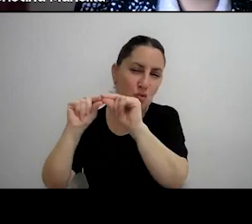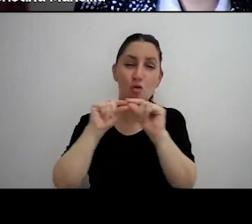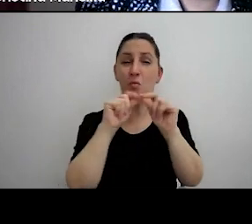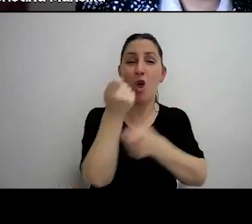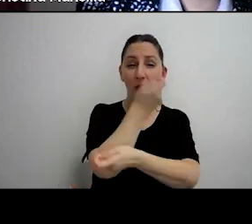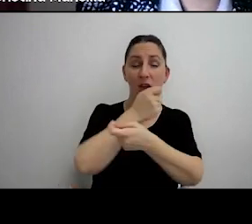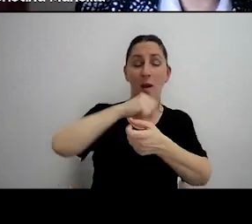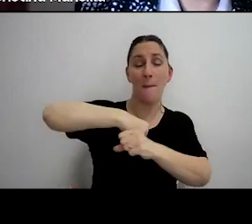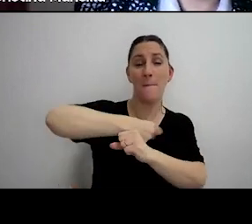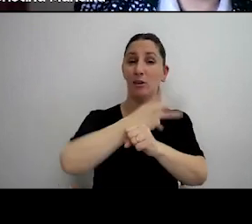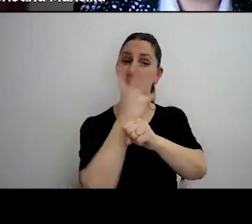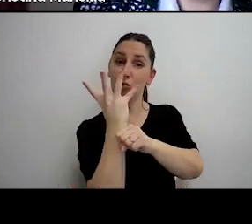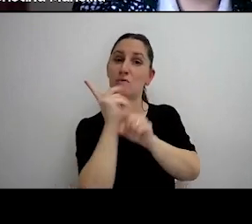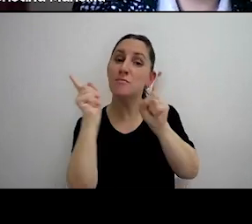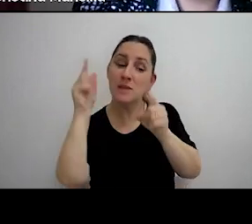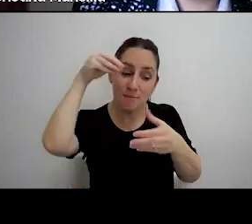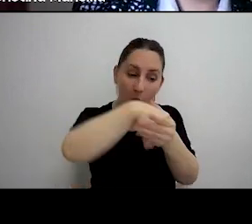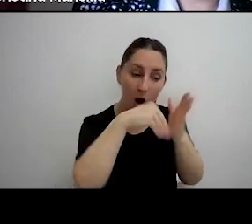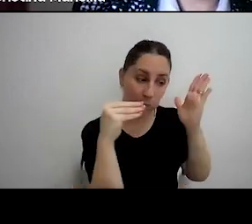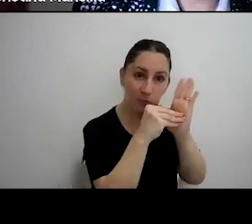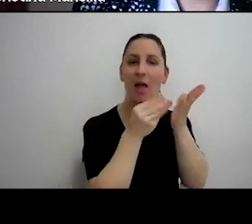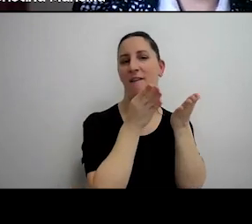Mercosur, a este beneficio.